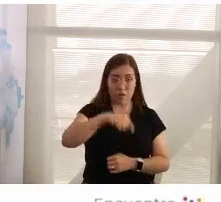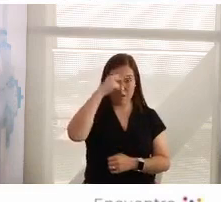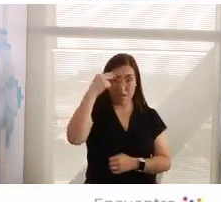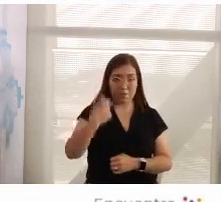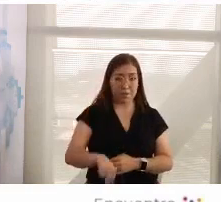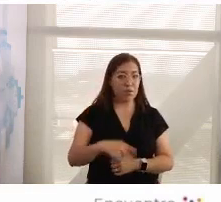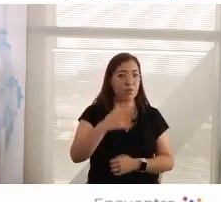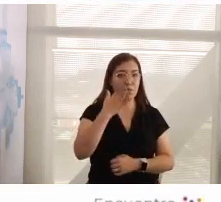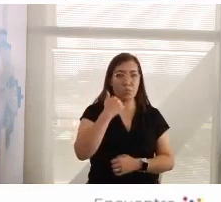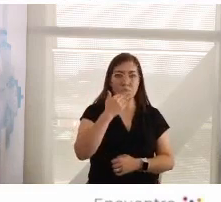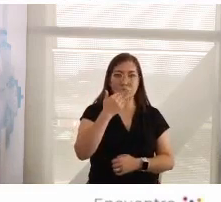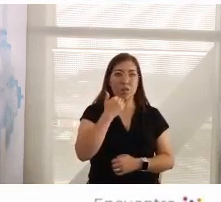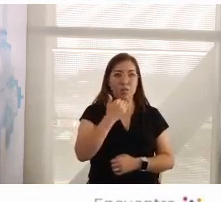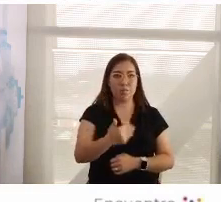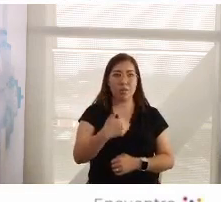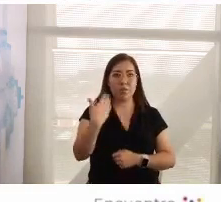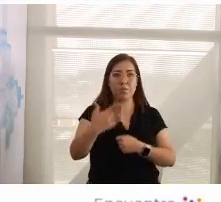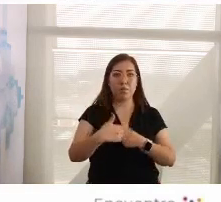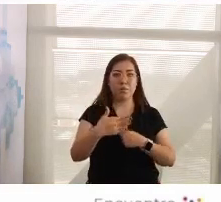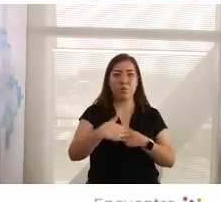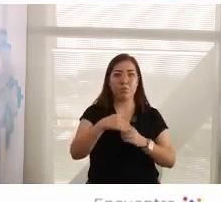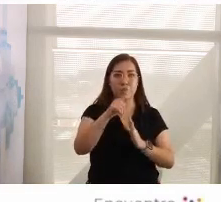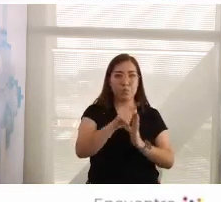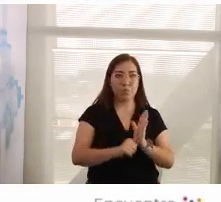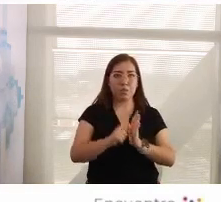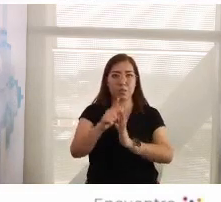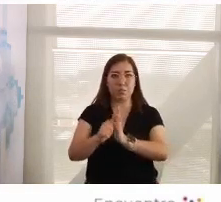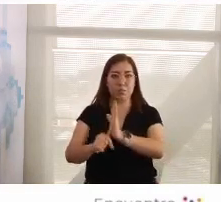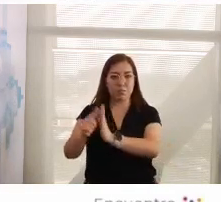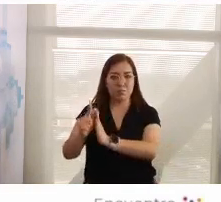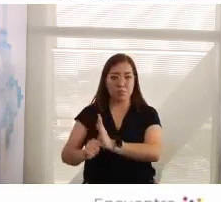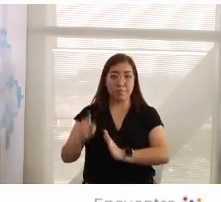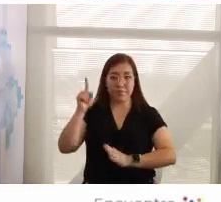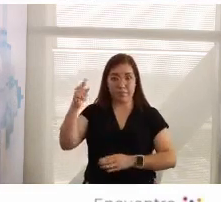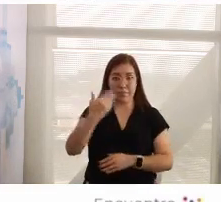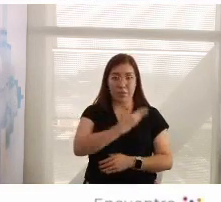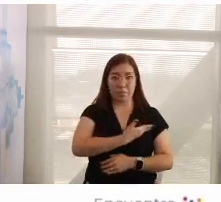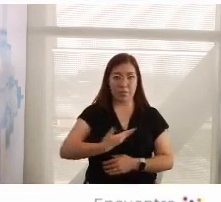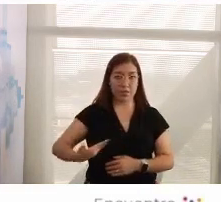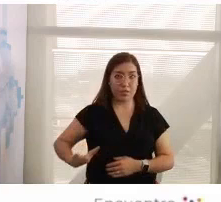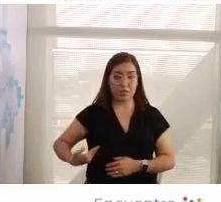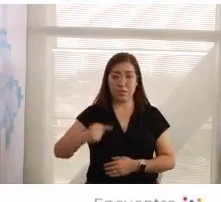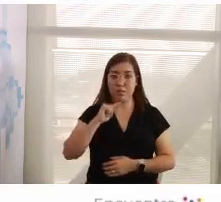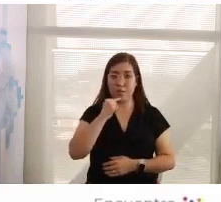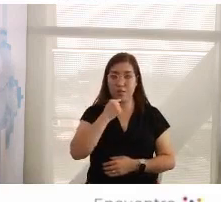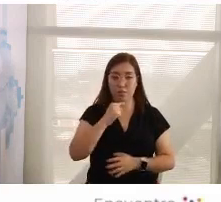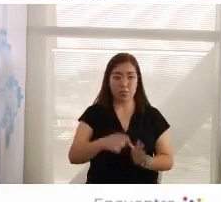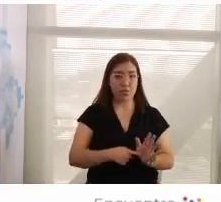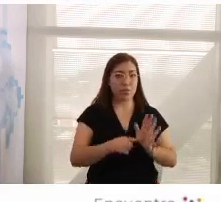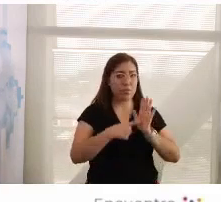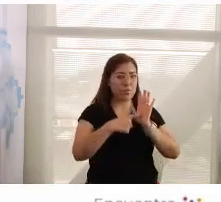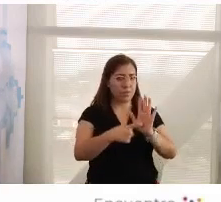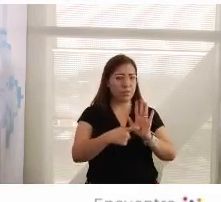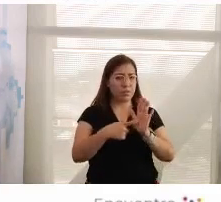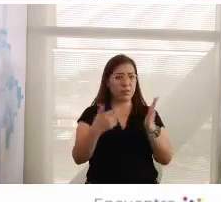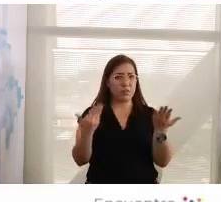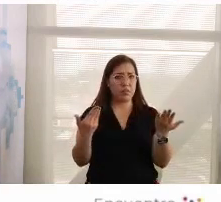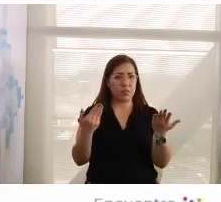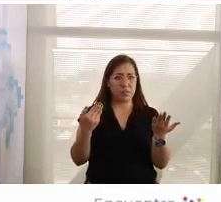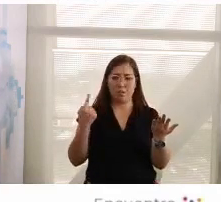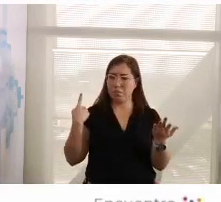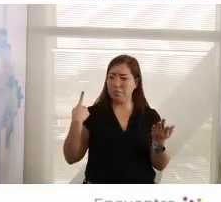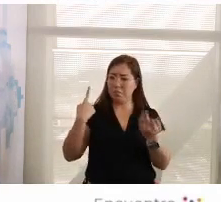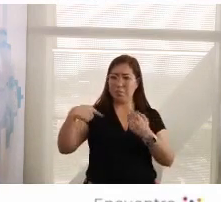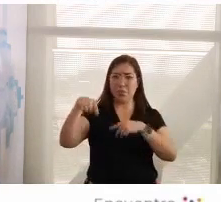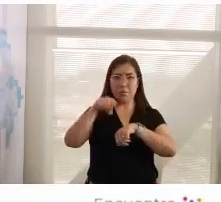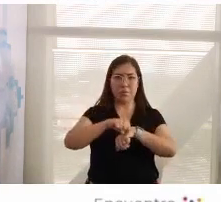siguientes meses. Lo que ha presentado el presidente López Obrador la primera semana